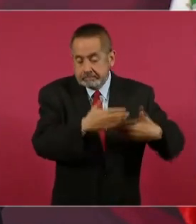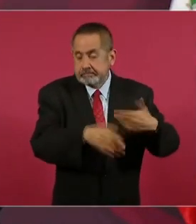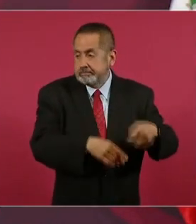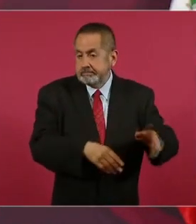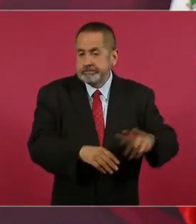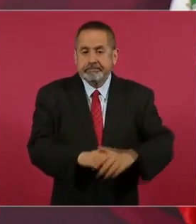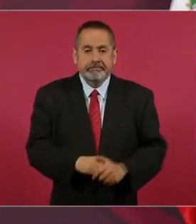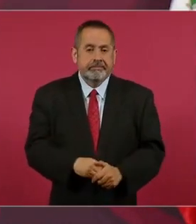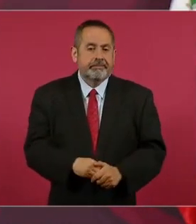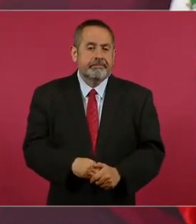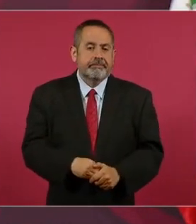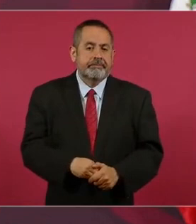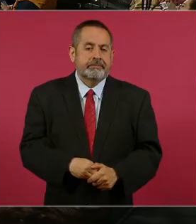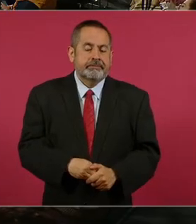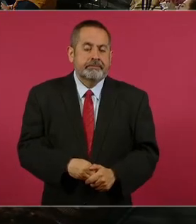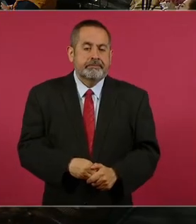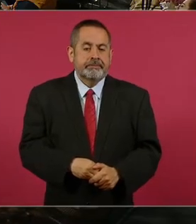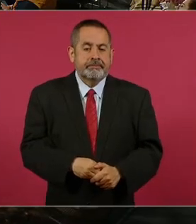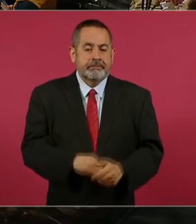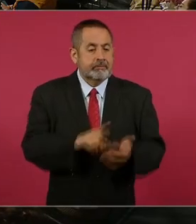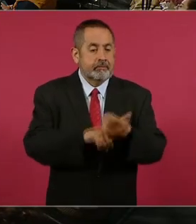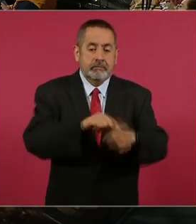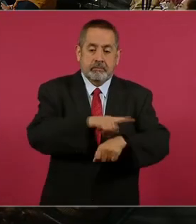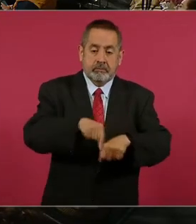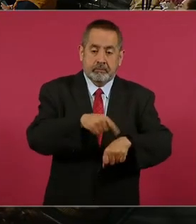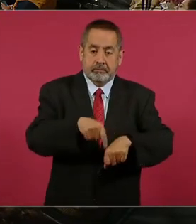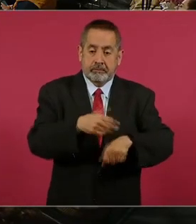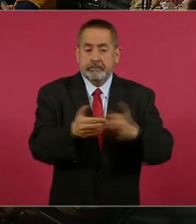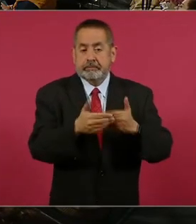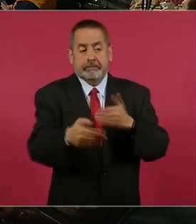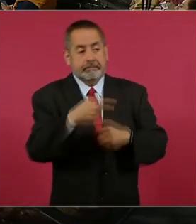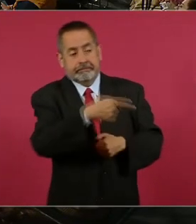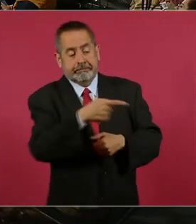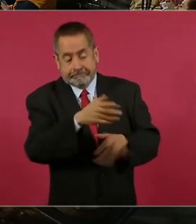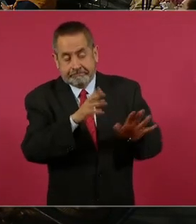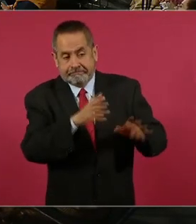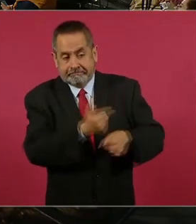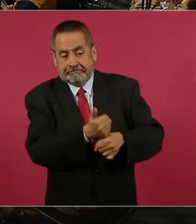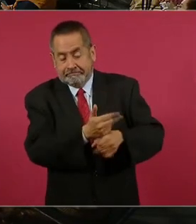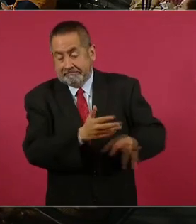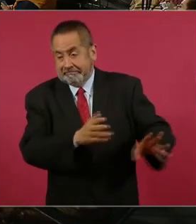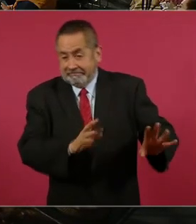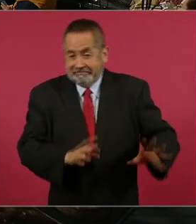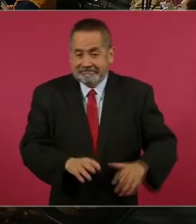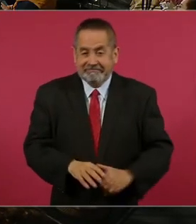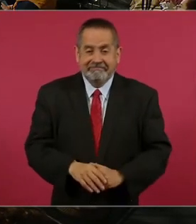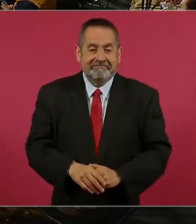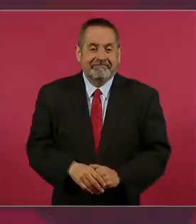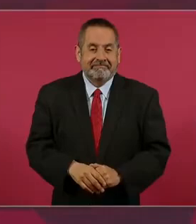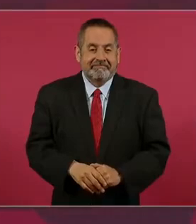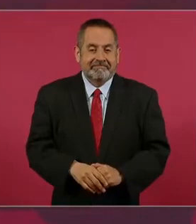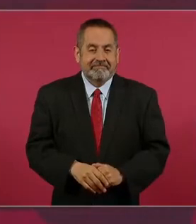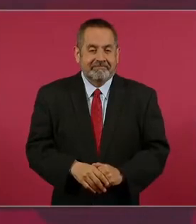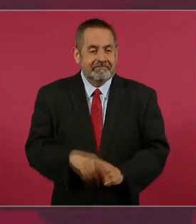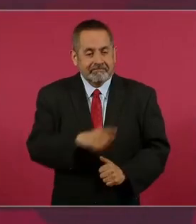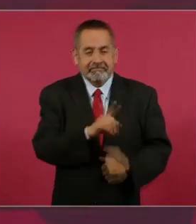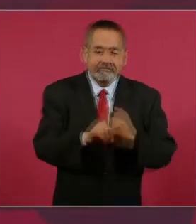Trabajan extra para resolver esos asuntos.